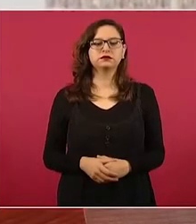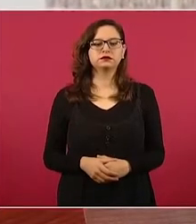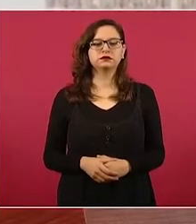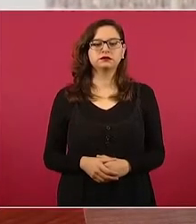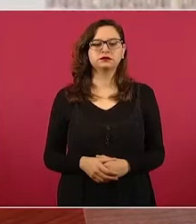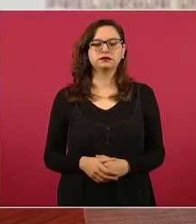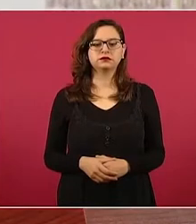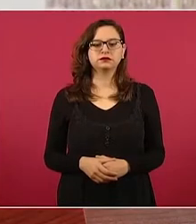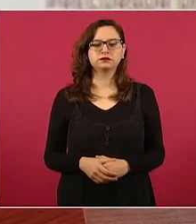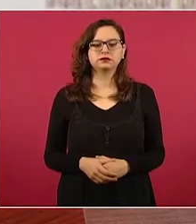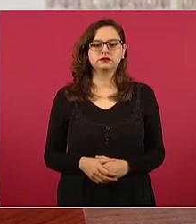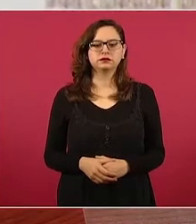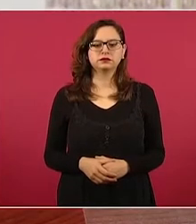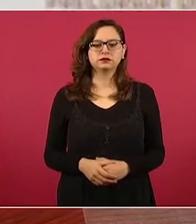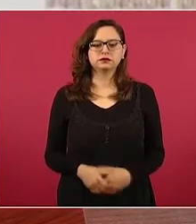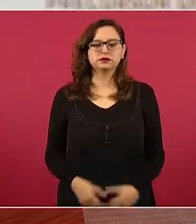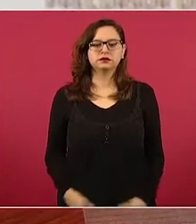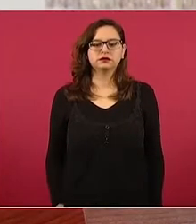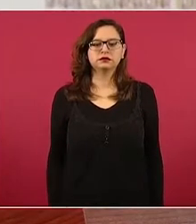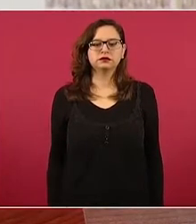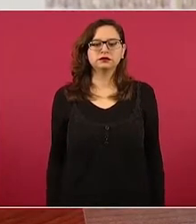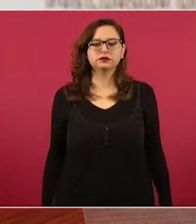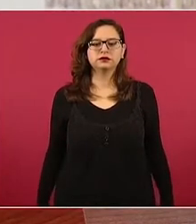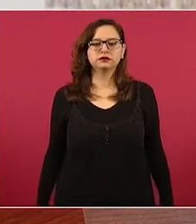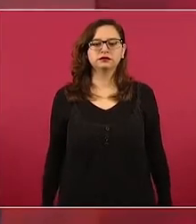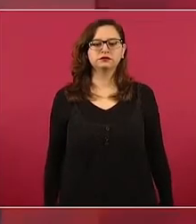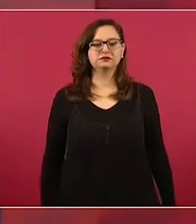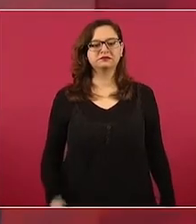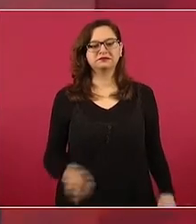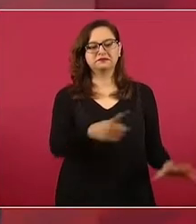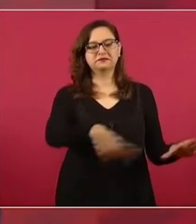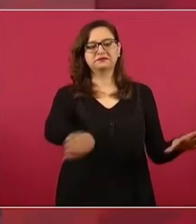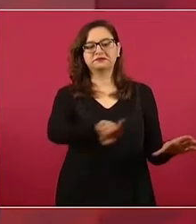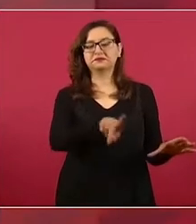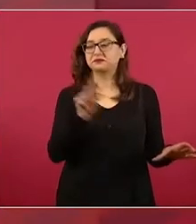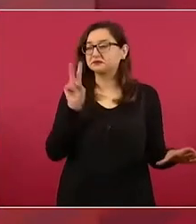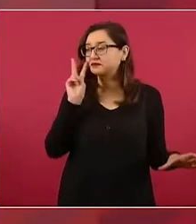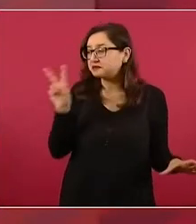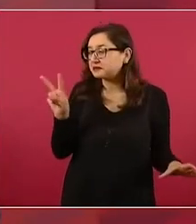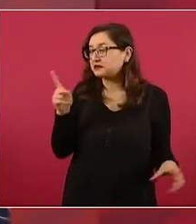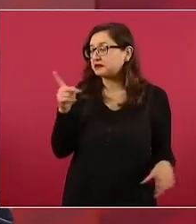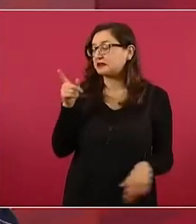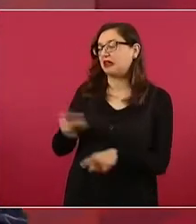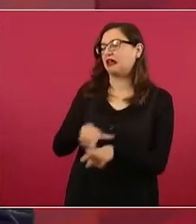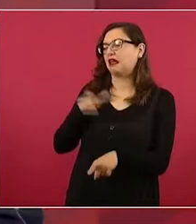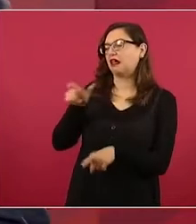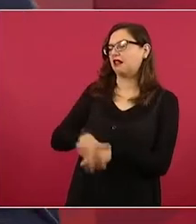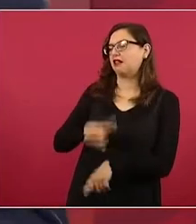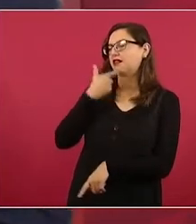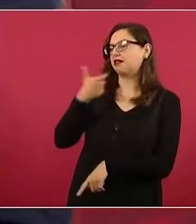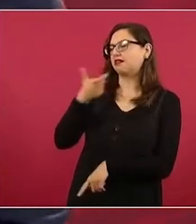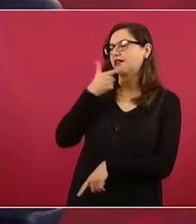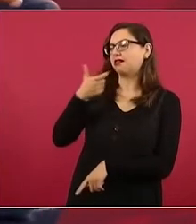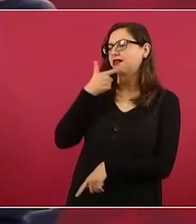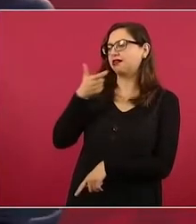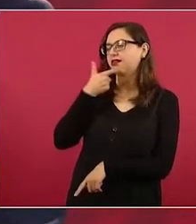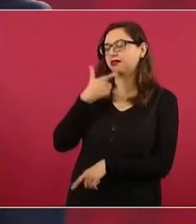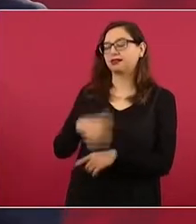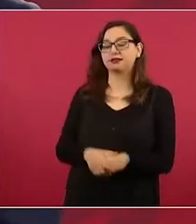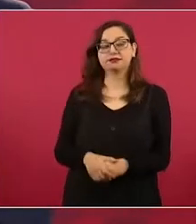Se burlan, ¿por qué digo esto?, pero lo tengo probado